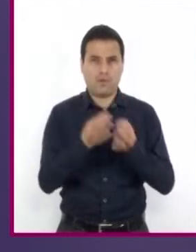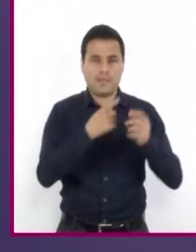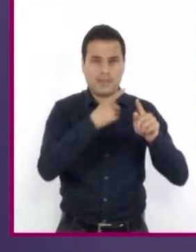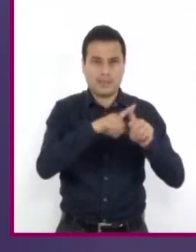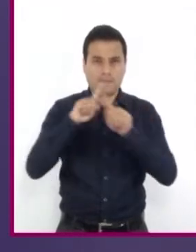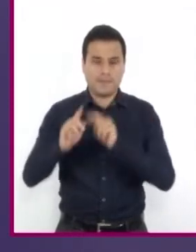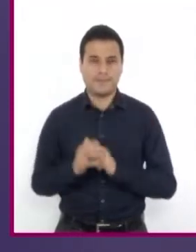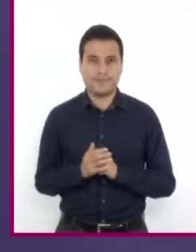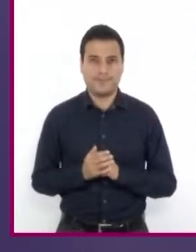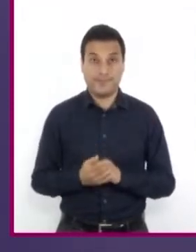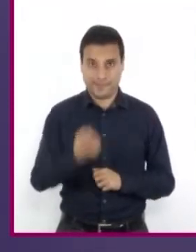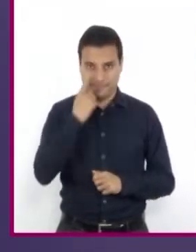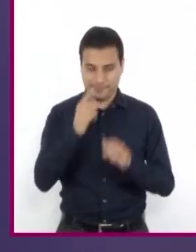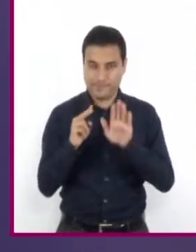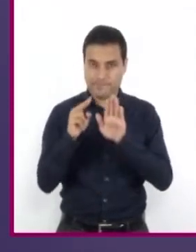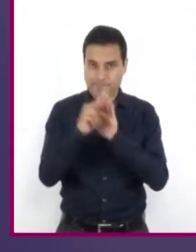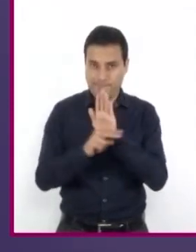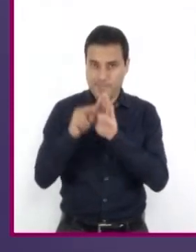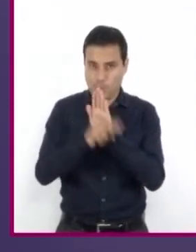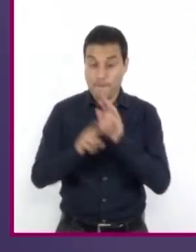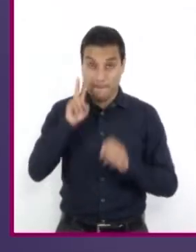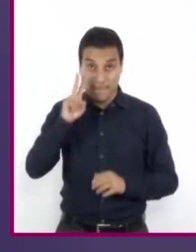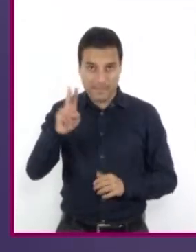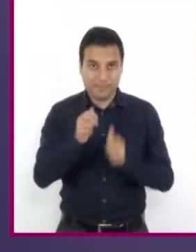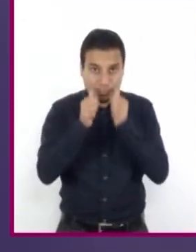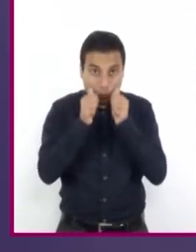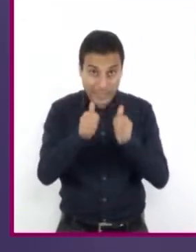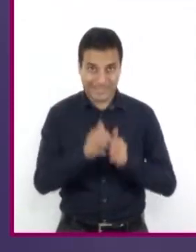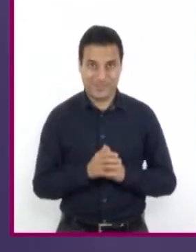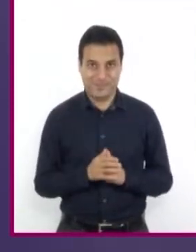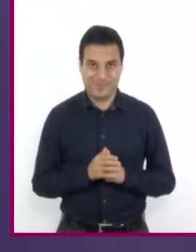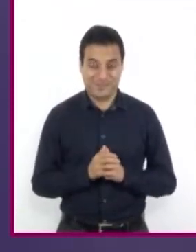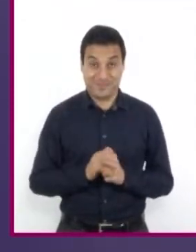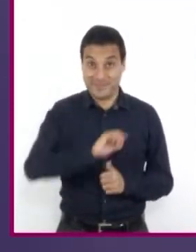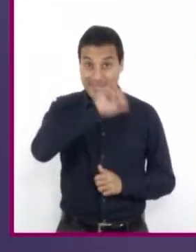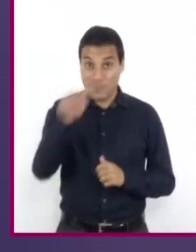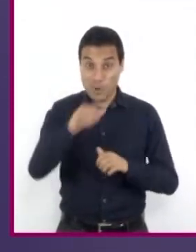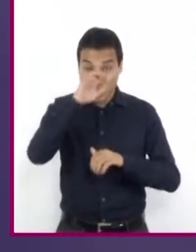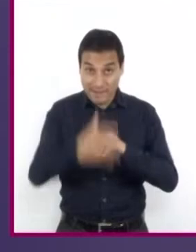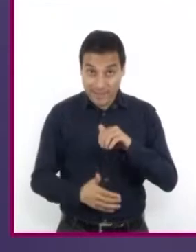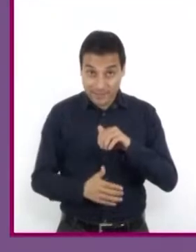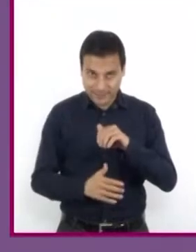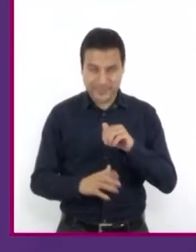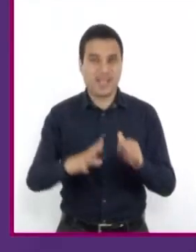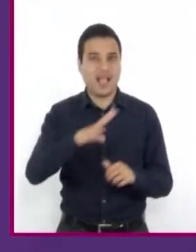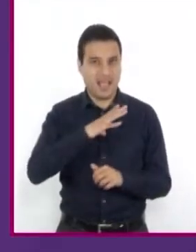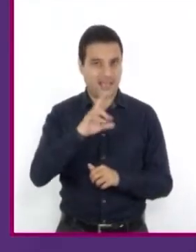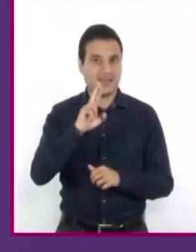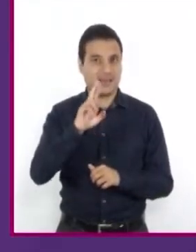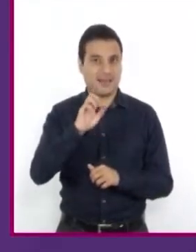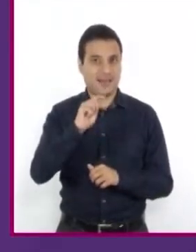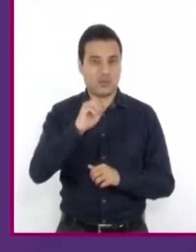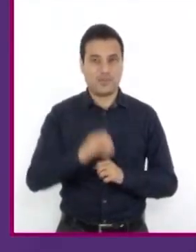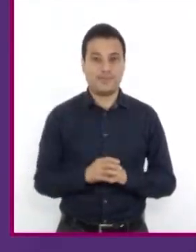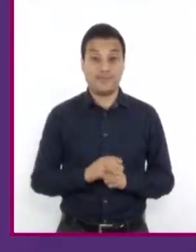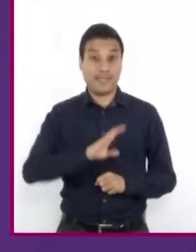quede más claro, observemos el siguiente video. Pongan mucha atención para que al finalizar contesten un reto. El español es una de